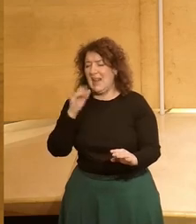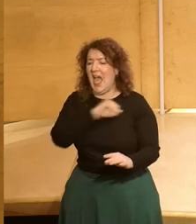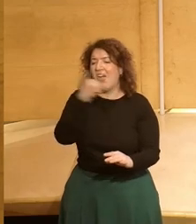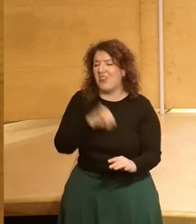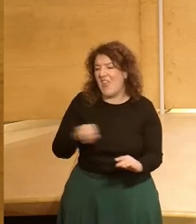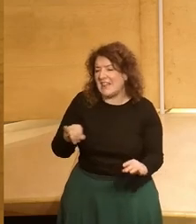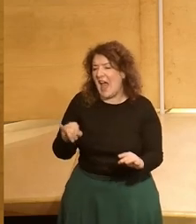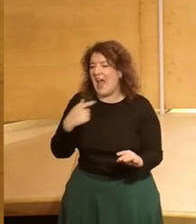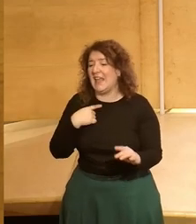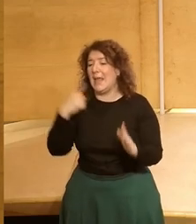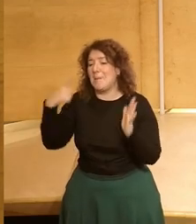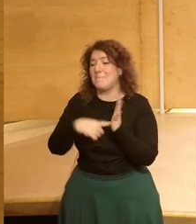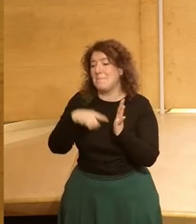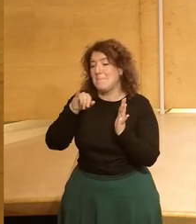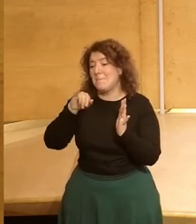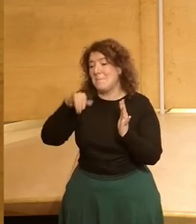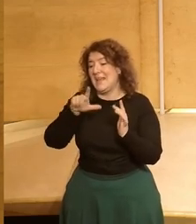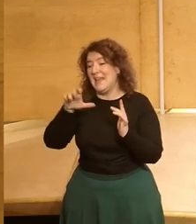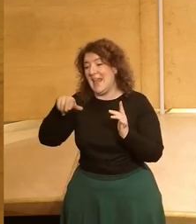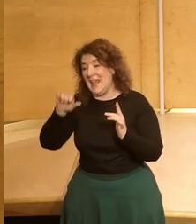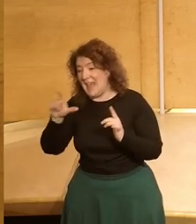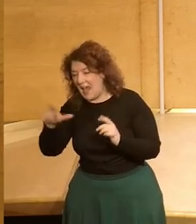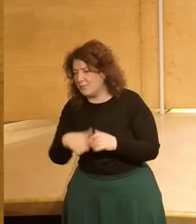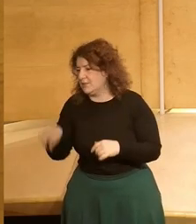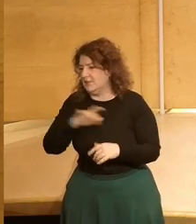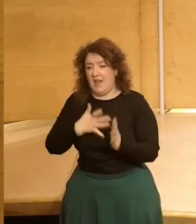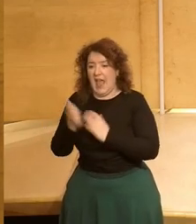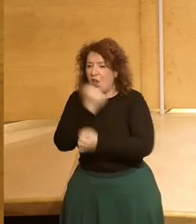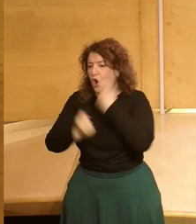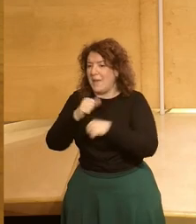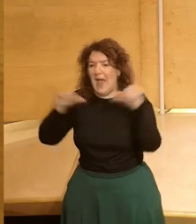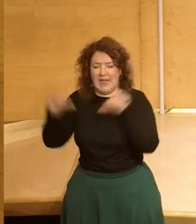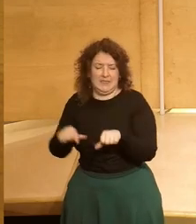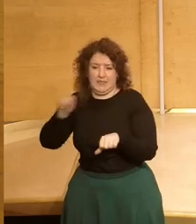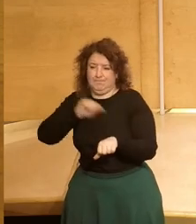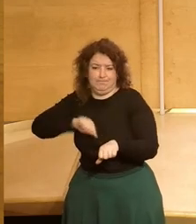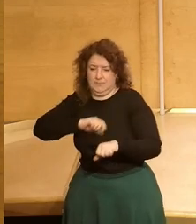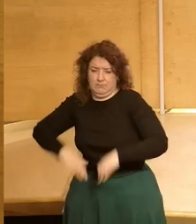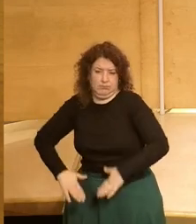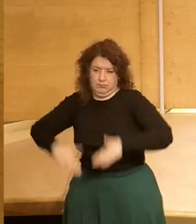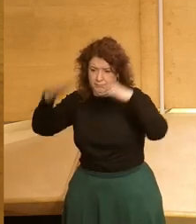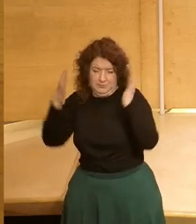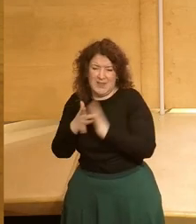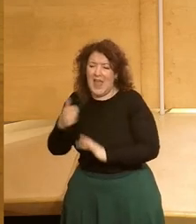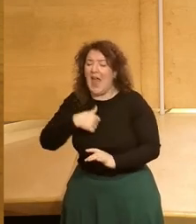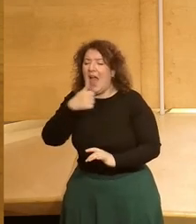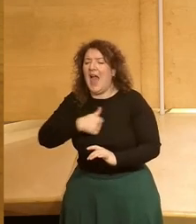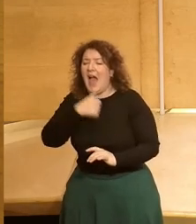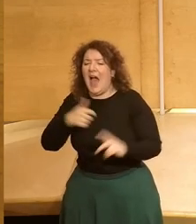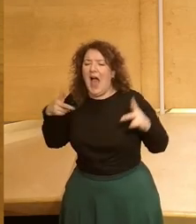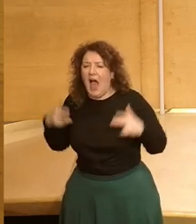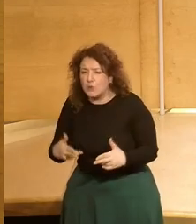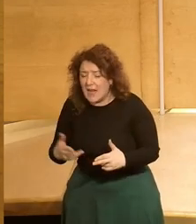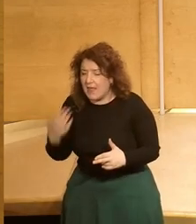Millennial, hemos crecido en una crisis económica constante. Aprendimos lo que era la palabra austeridad cuando éramos muy